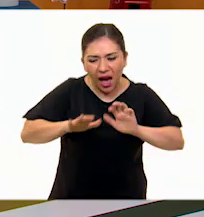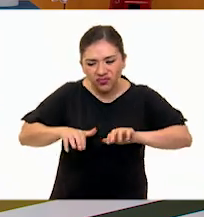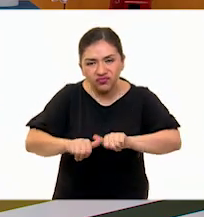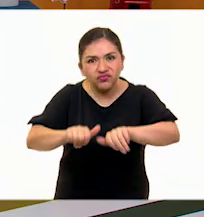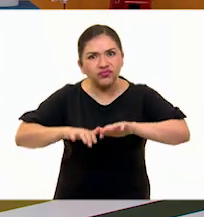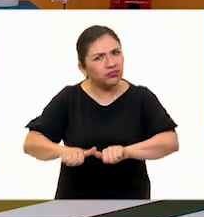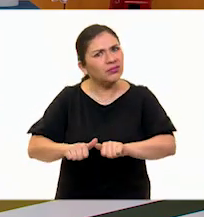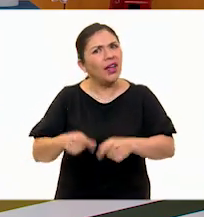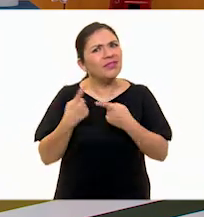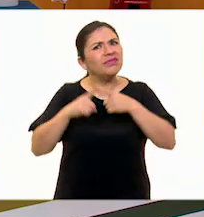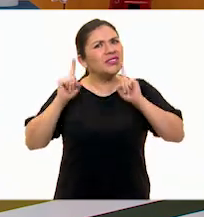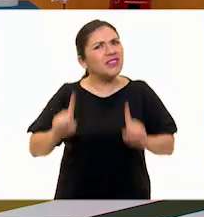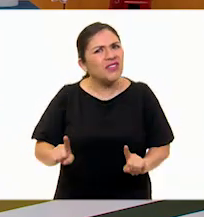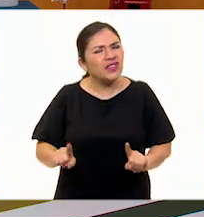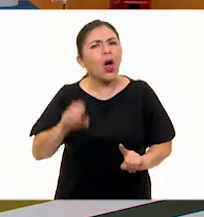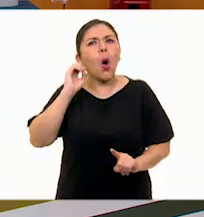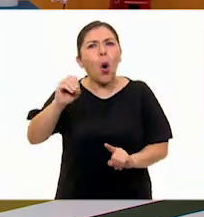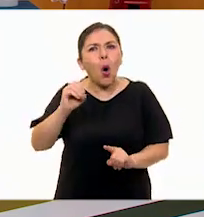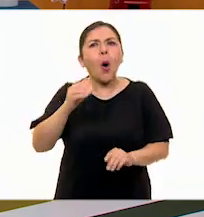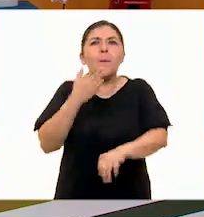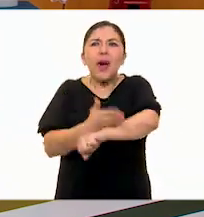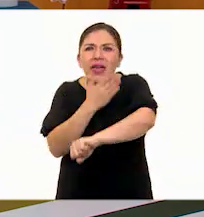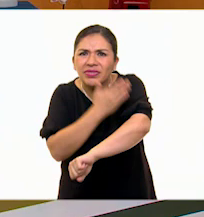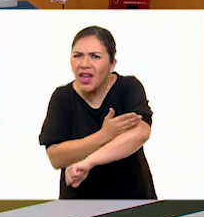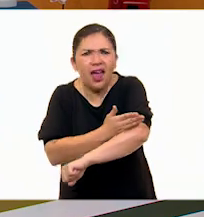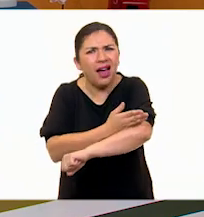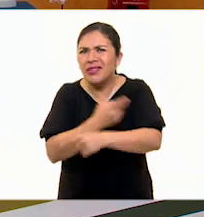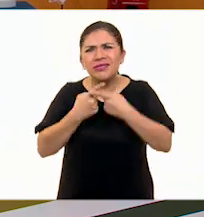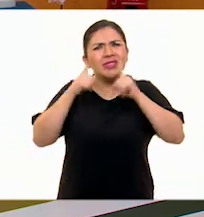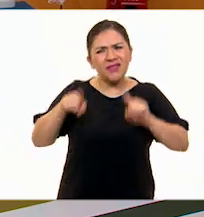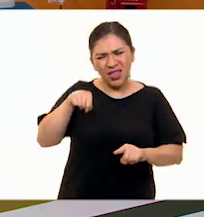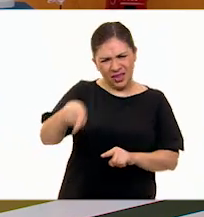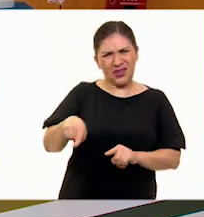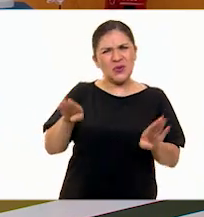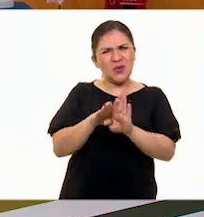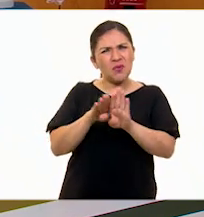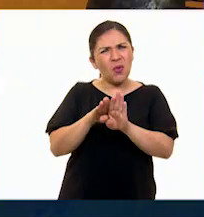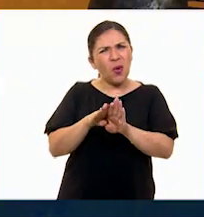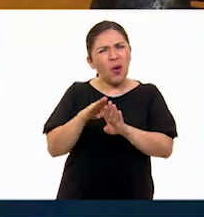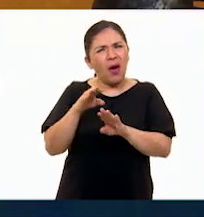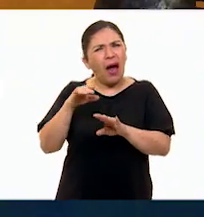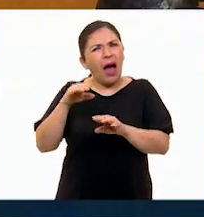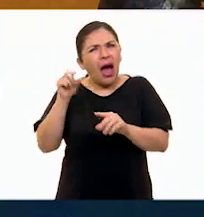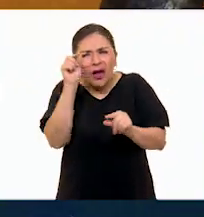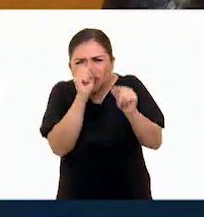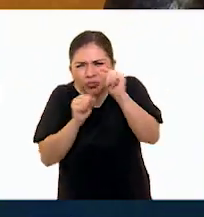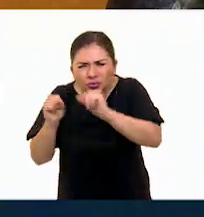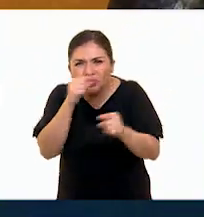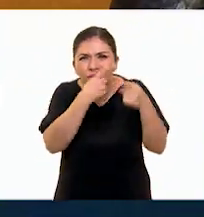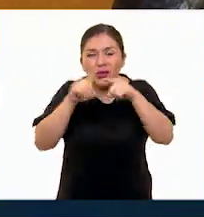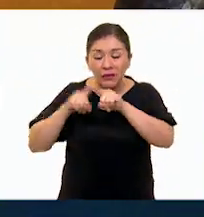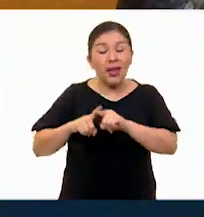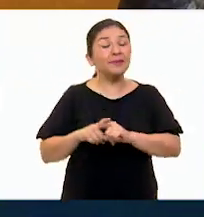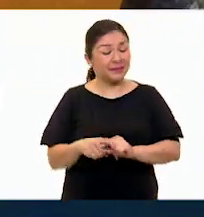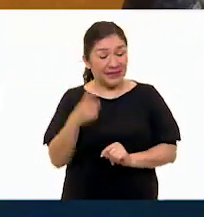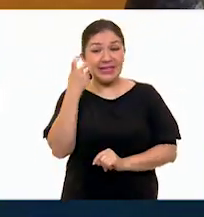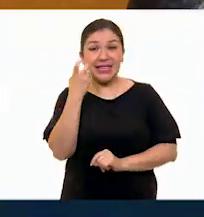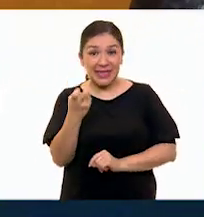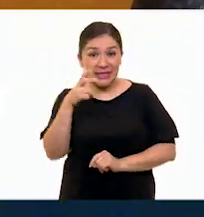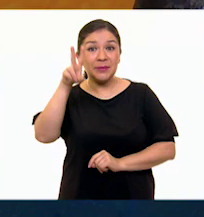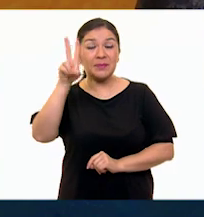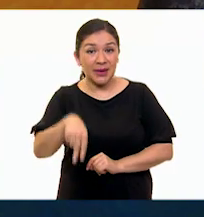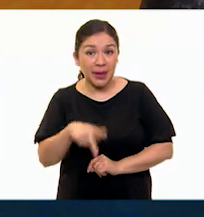viendo. Sí, ¿te acuerdas? barro, o madera, están hechas como de muchas piecitas. Así es, Pepe.